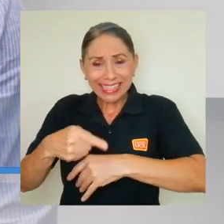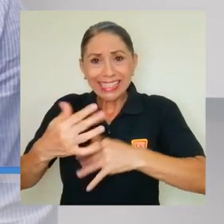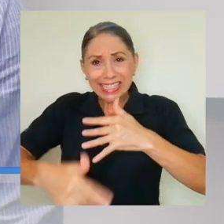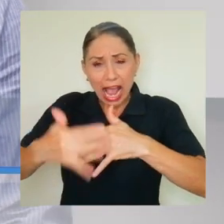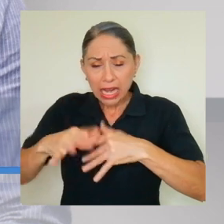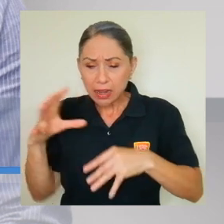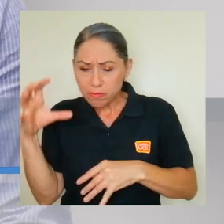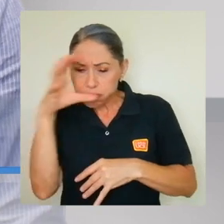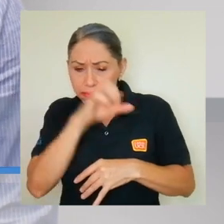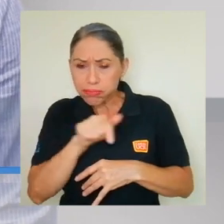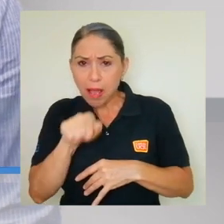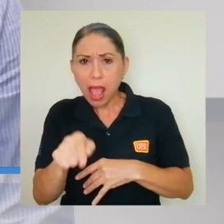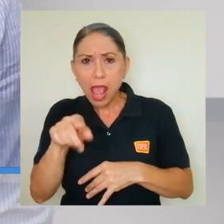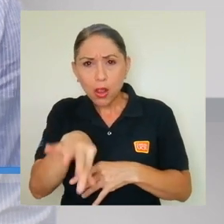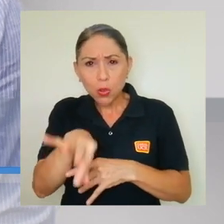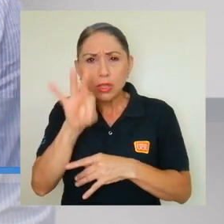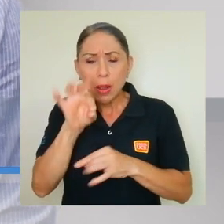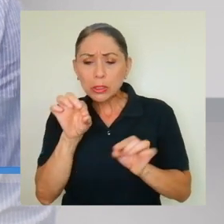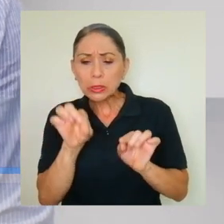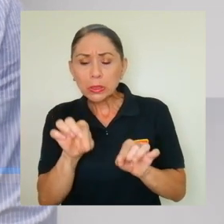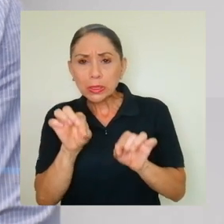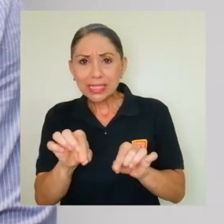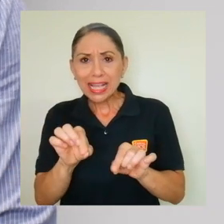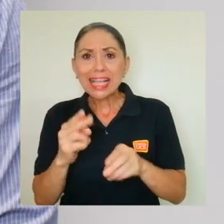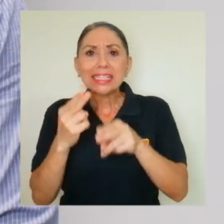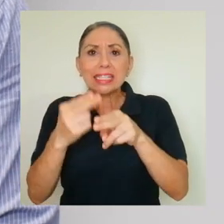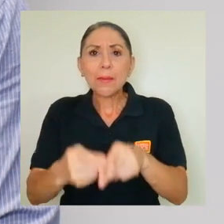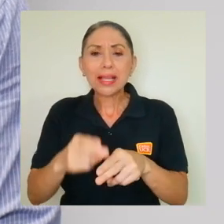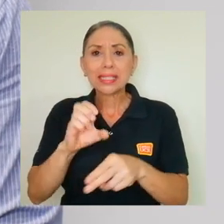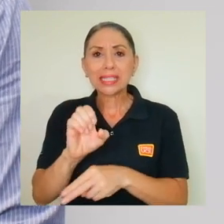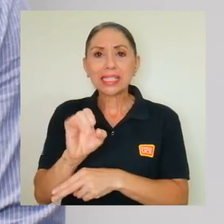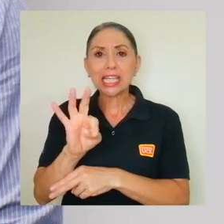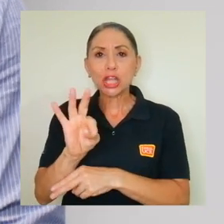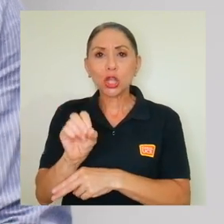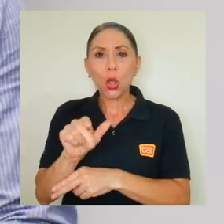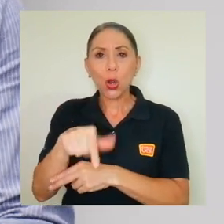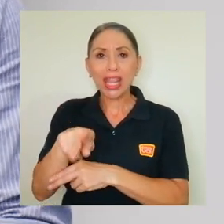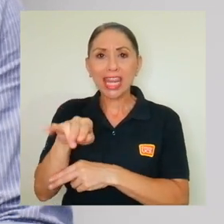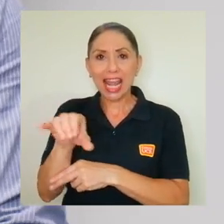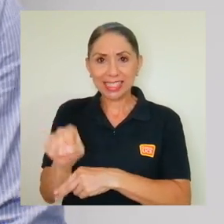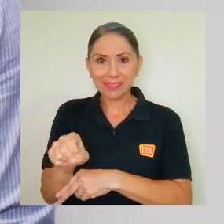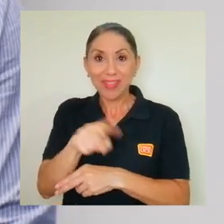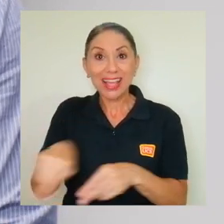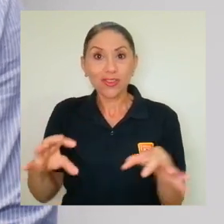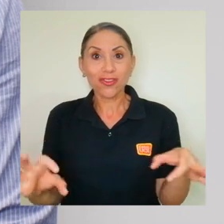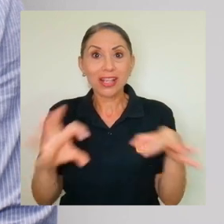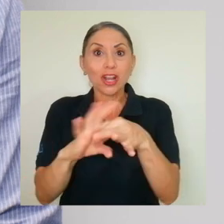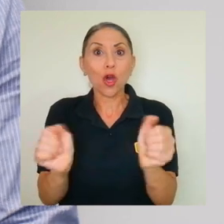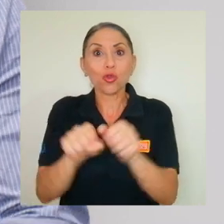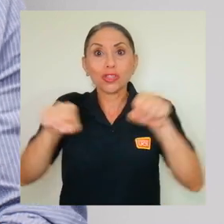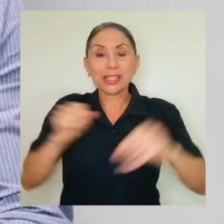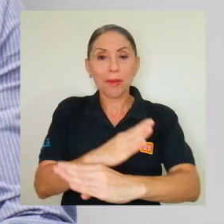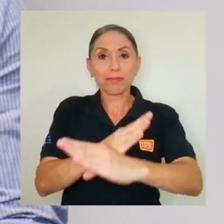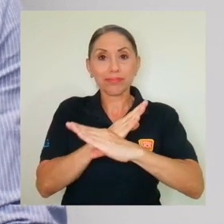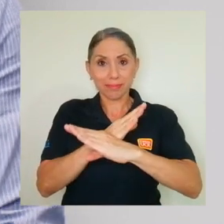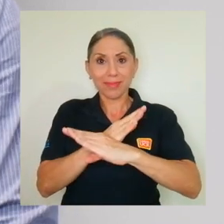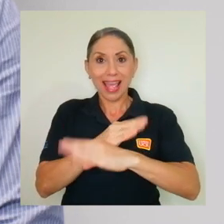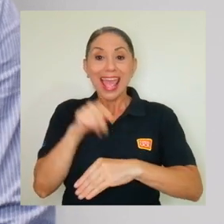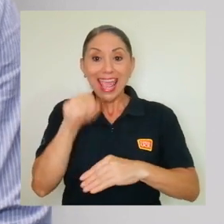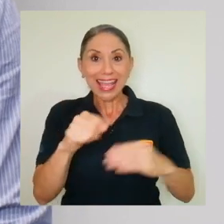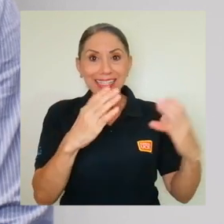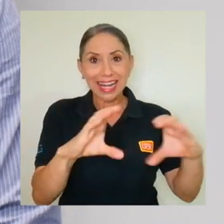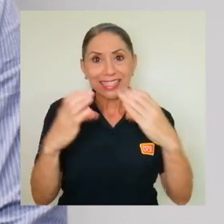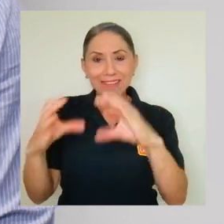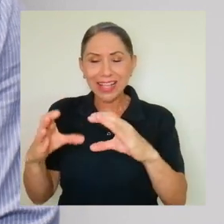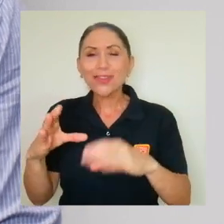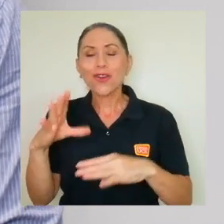concentración de unas moléculas asociadas al sistema inmunológico que se llaman citoquinas. Entonces, basados en la concentración de estas sustancias es que se logra clasificar